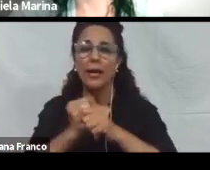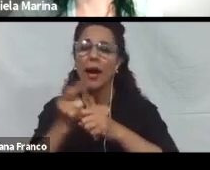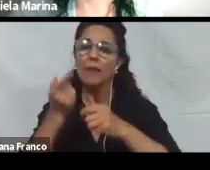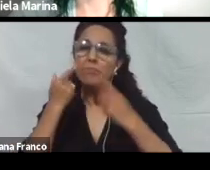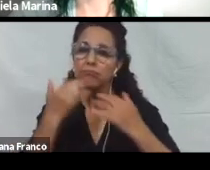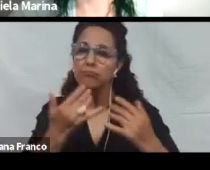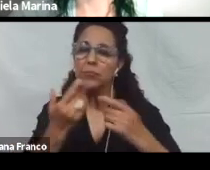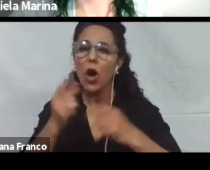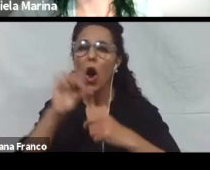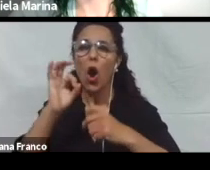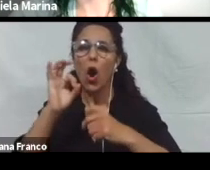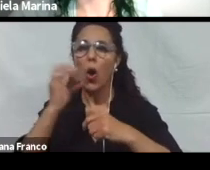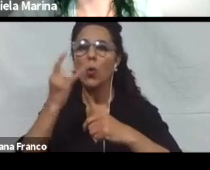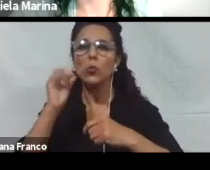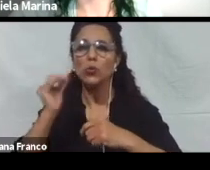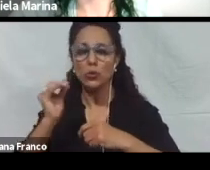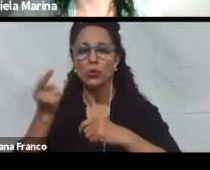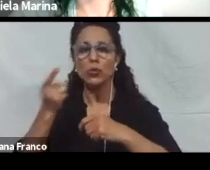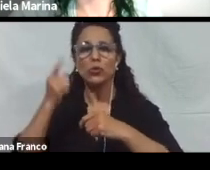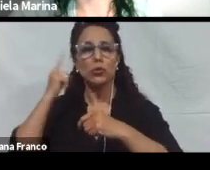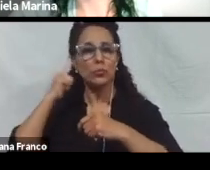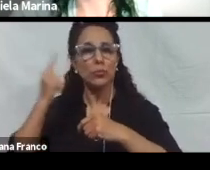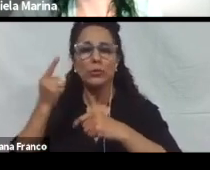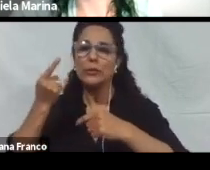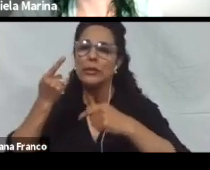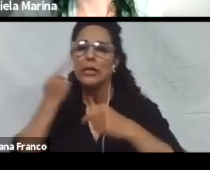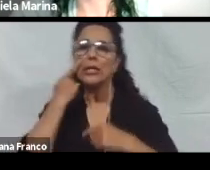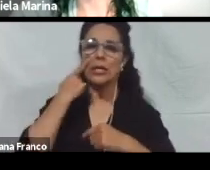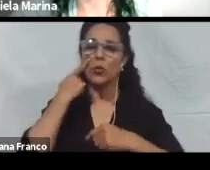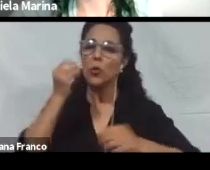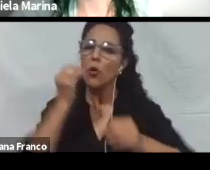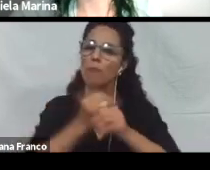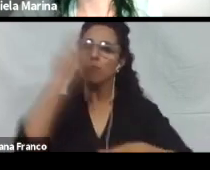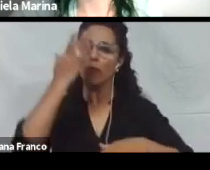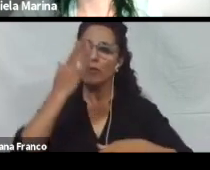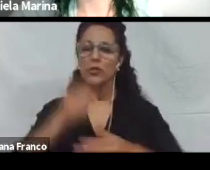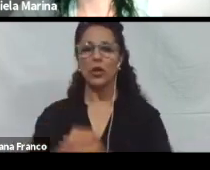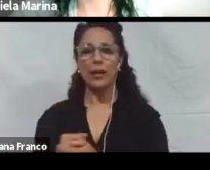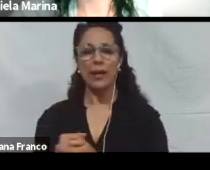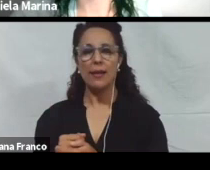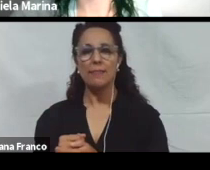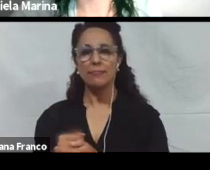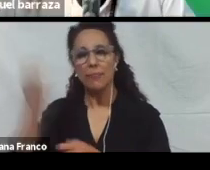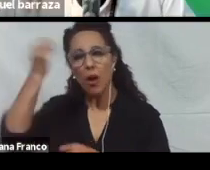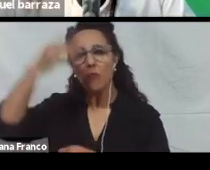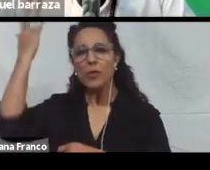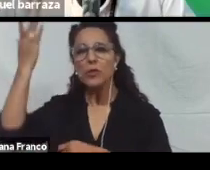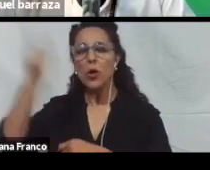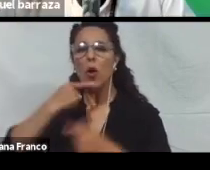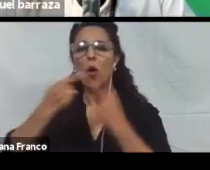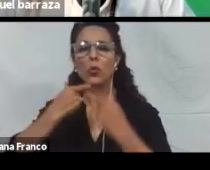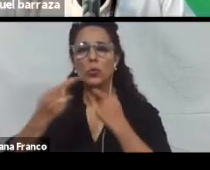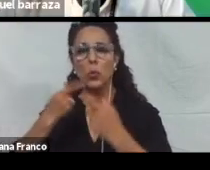formado en el Instituto de Formación Profesional y consultor en comercio